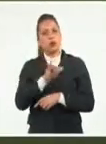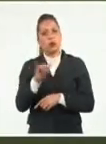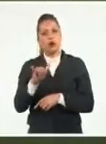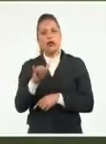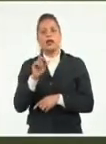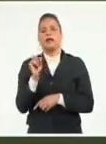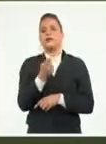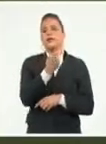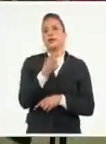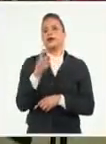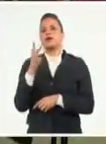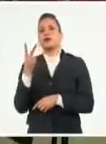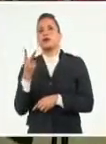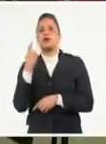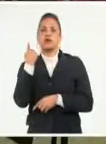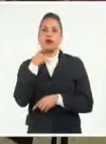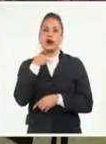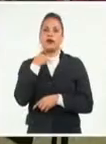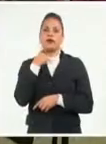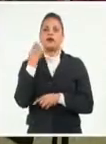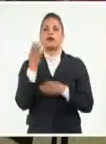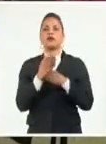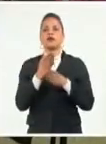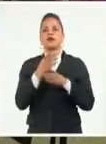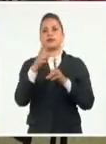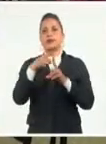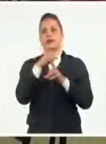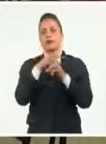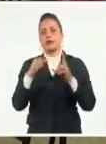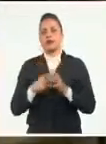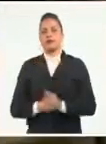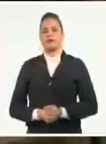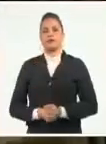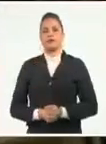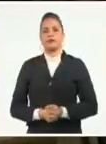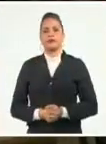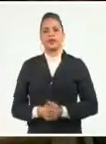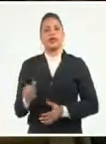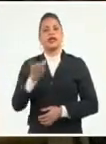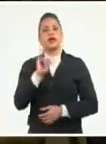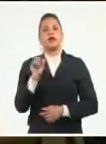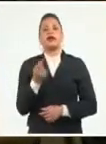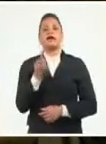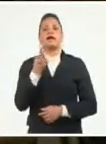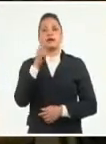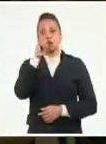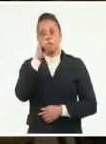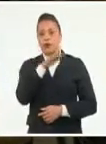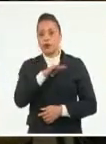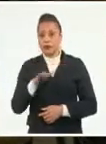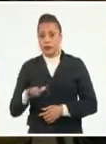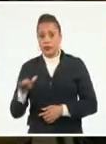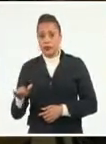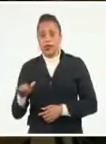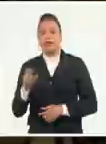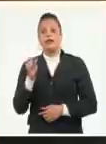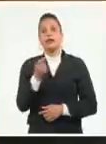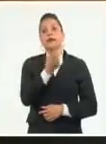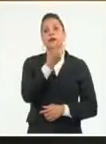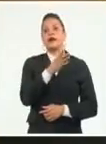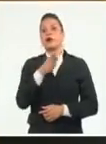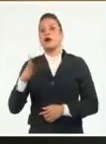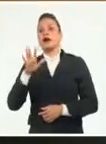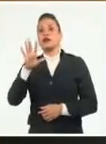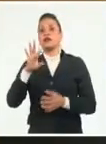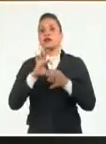de primero y segundo año de la educación técnico profesional. En el caso de la primera infancia y de los educandos de primero a quinto